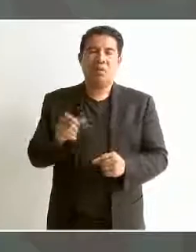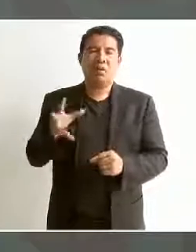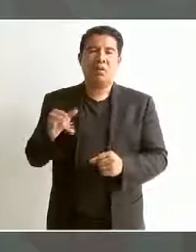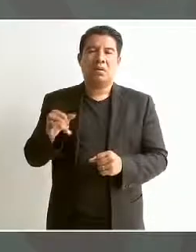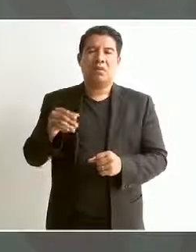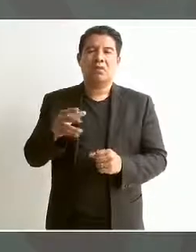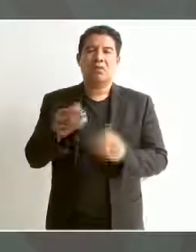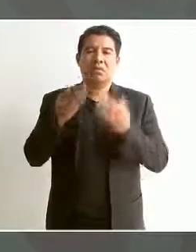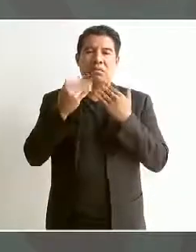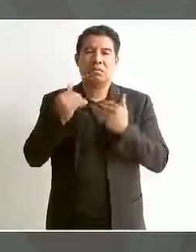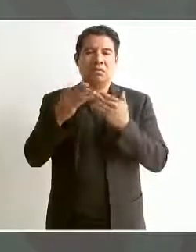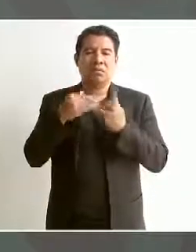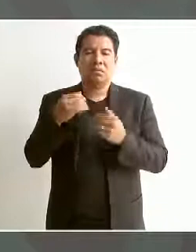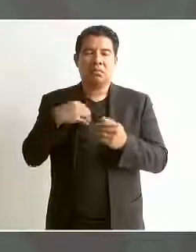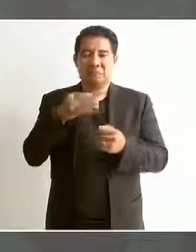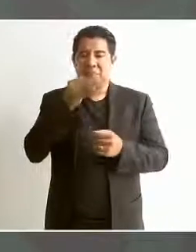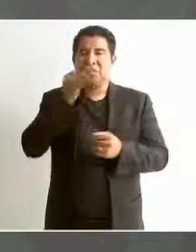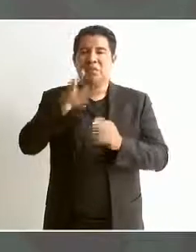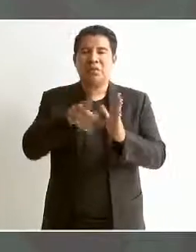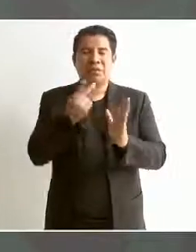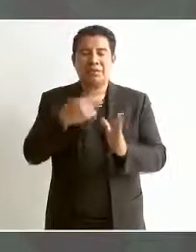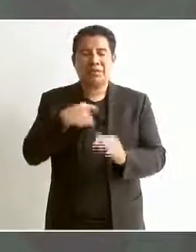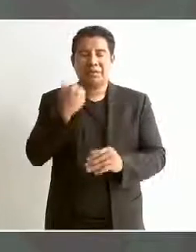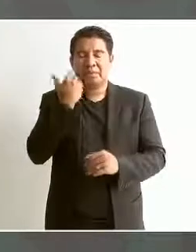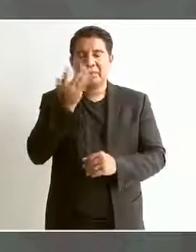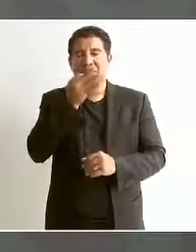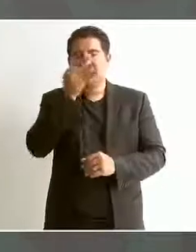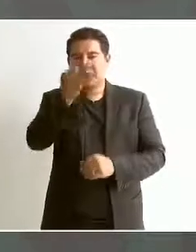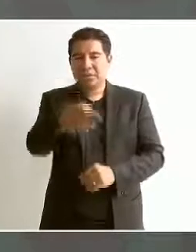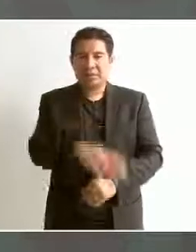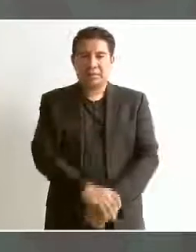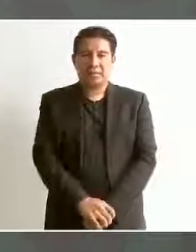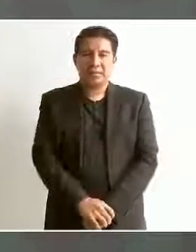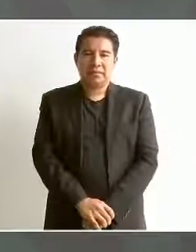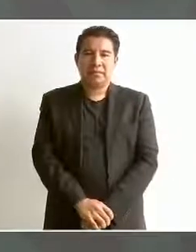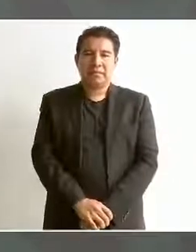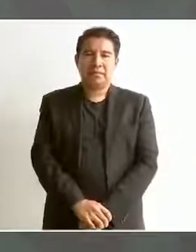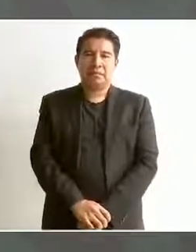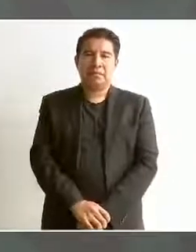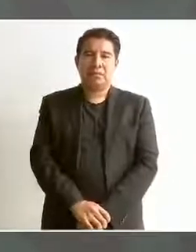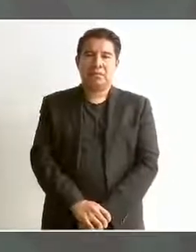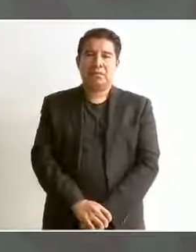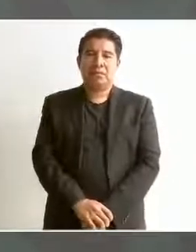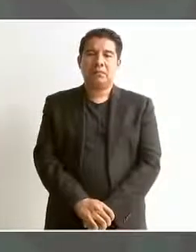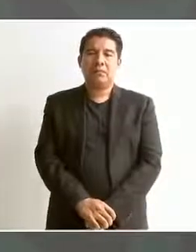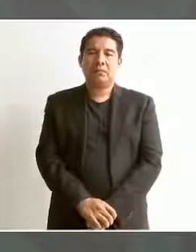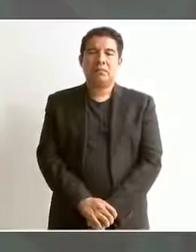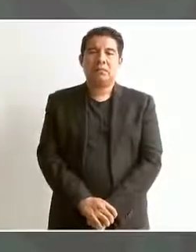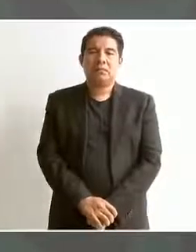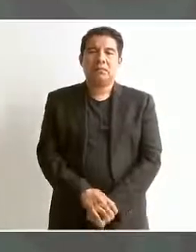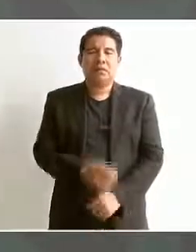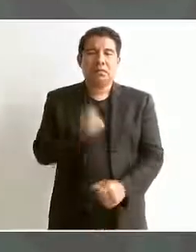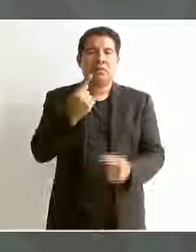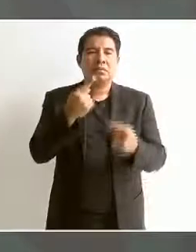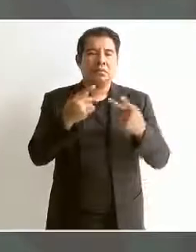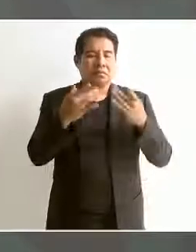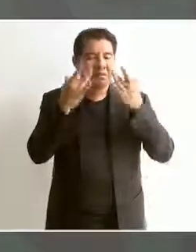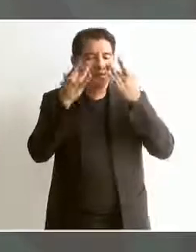quiero repetir. Y muchos abandonaron